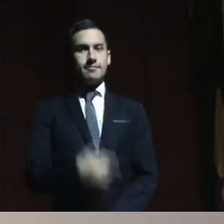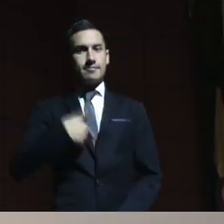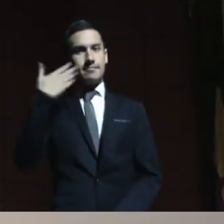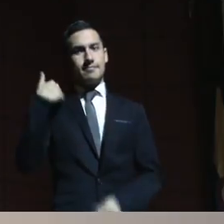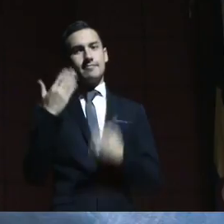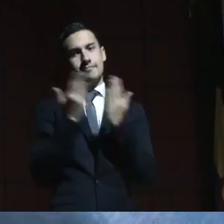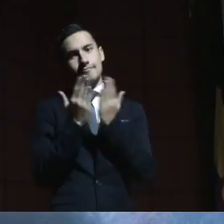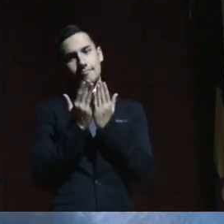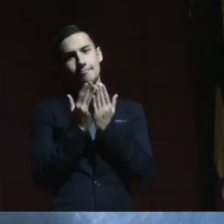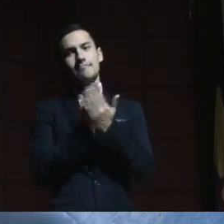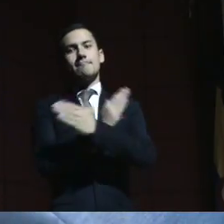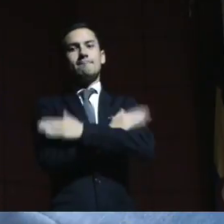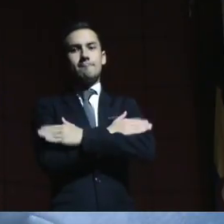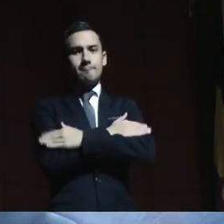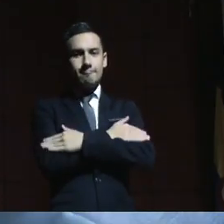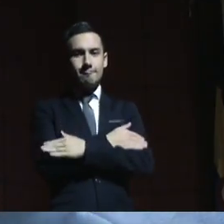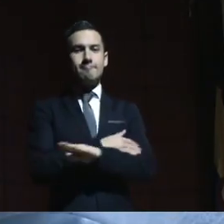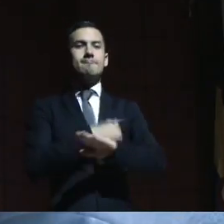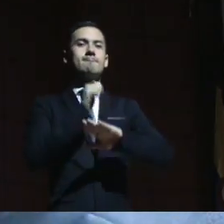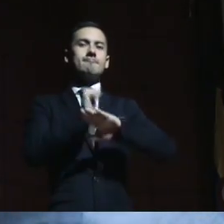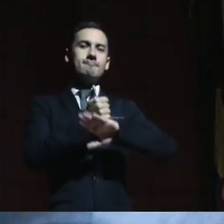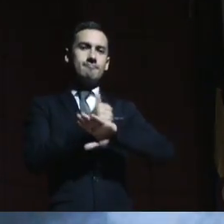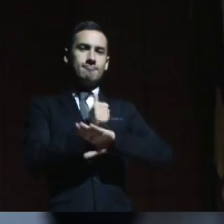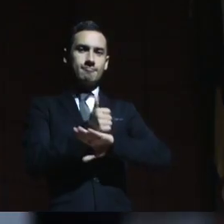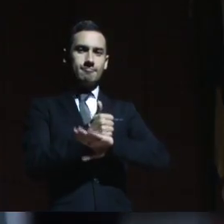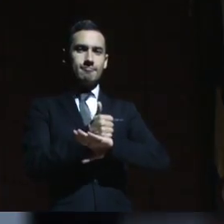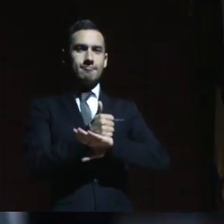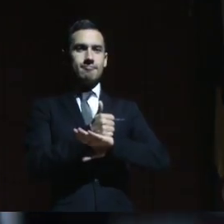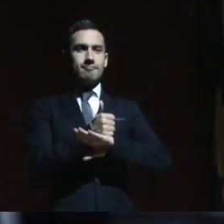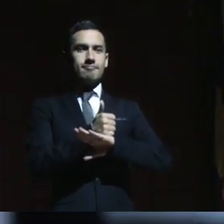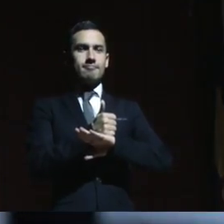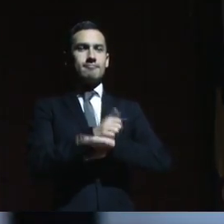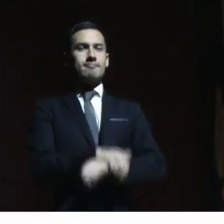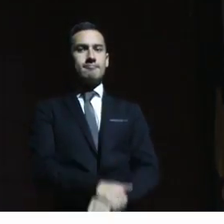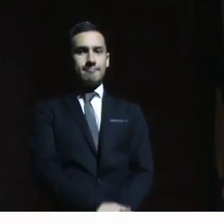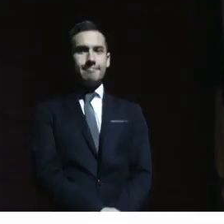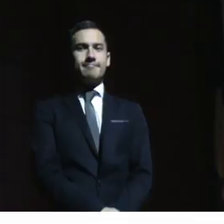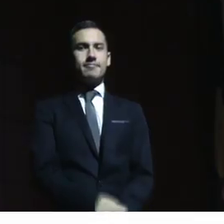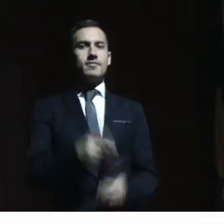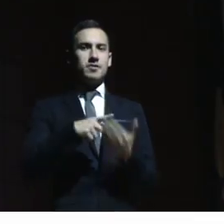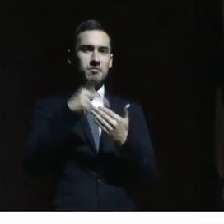hacía las tareas, hacía otros tipos de proyectos.